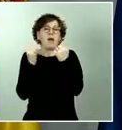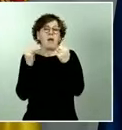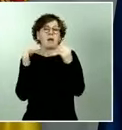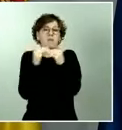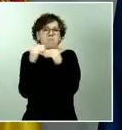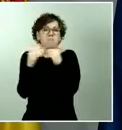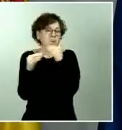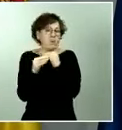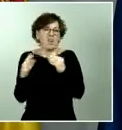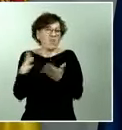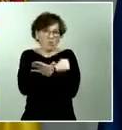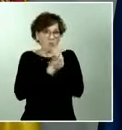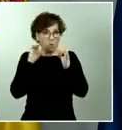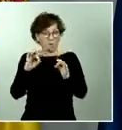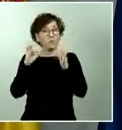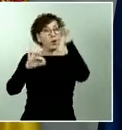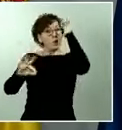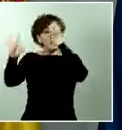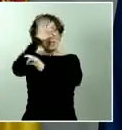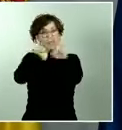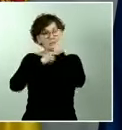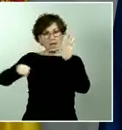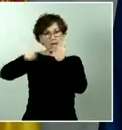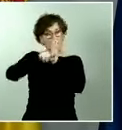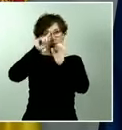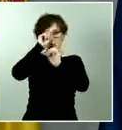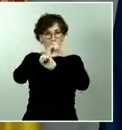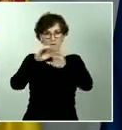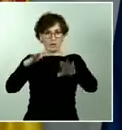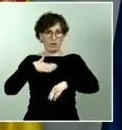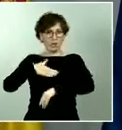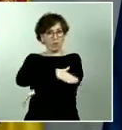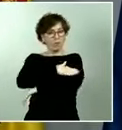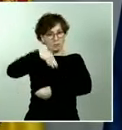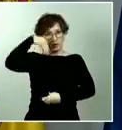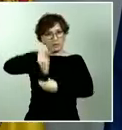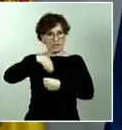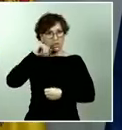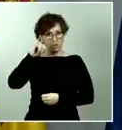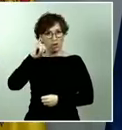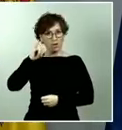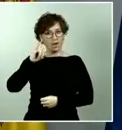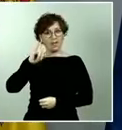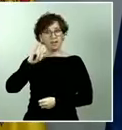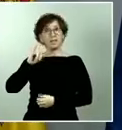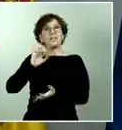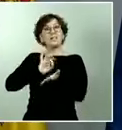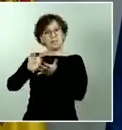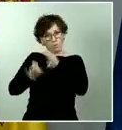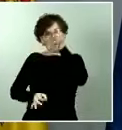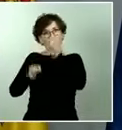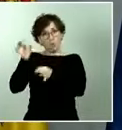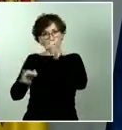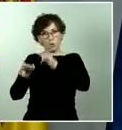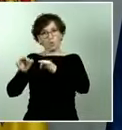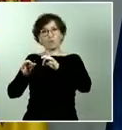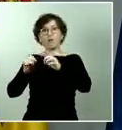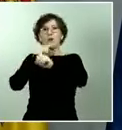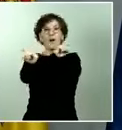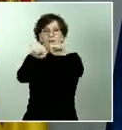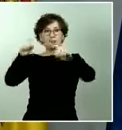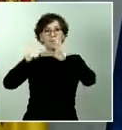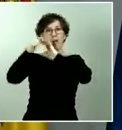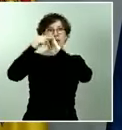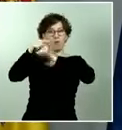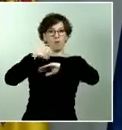criterio establecido por el Ministerio del Interior y fijado dentro de sus servicios jurídicos a las delegaciones de gobierno a las respectivas sobre cómo